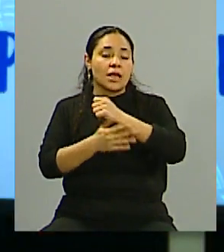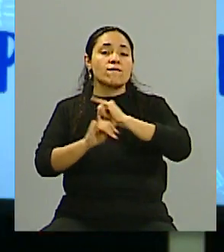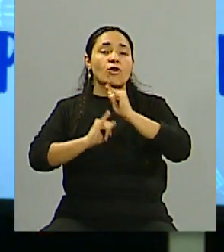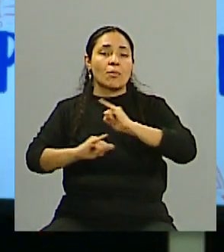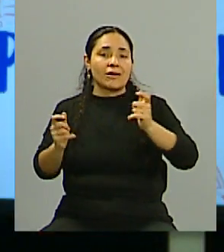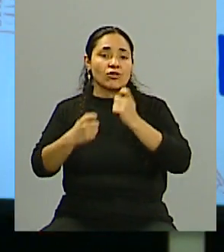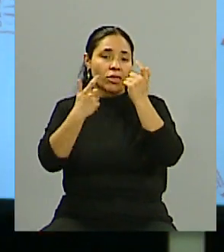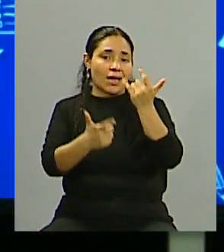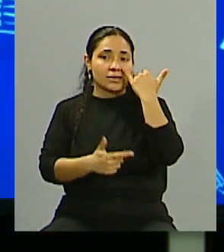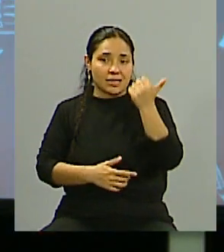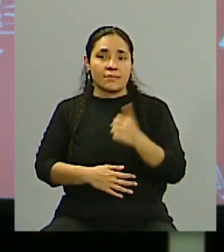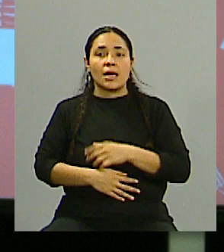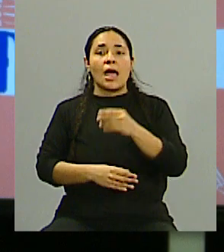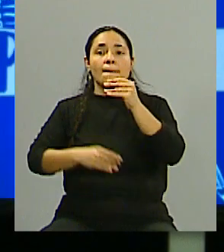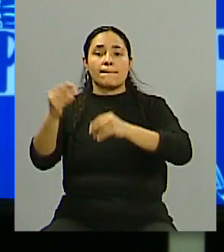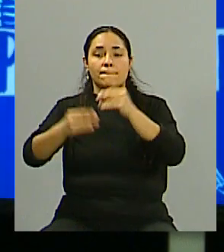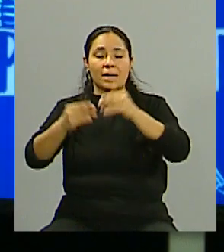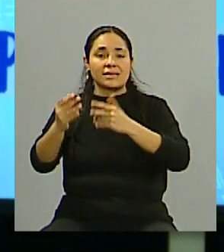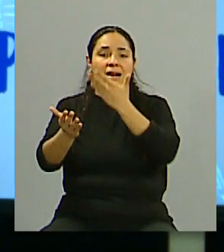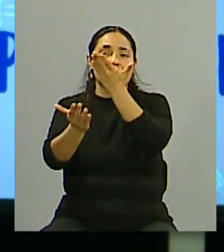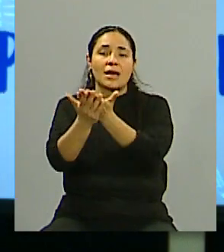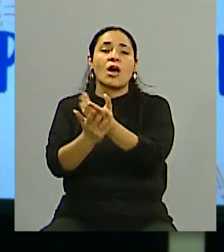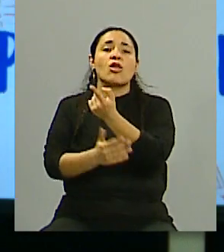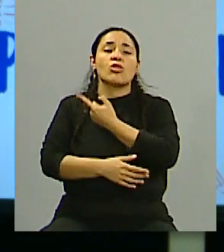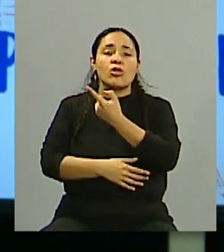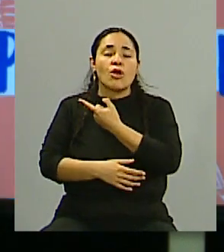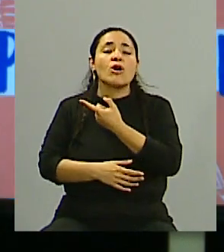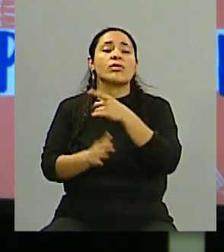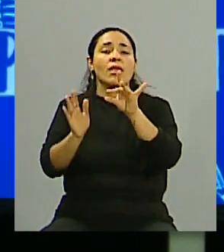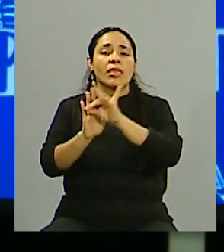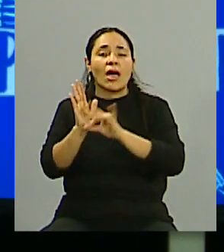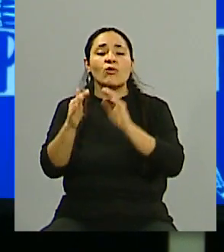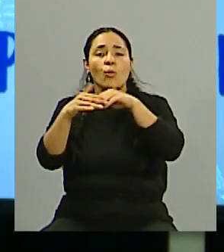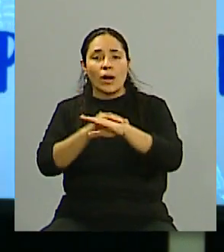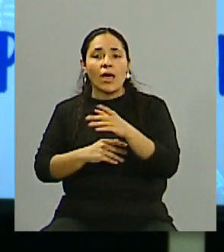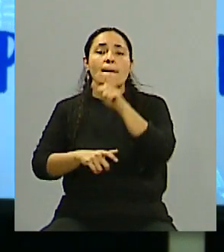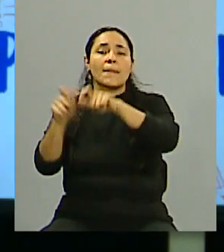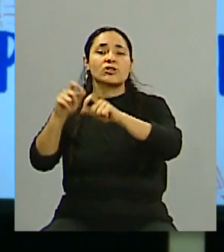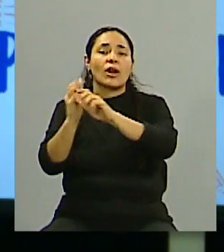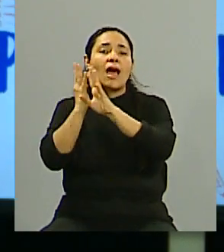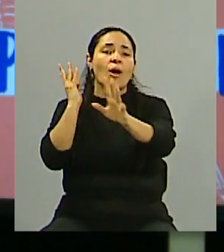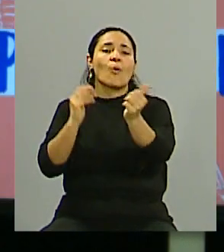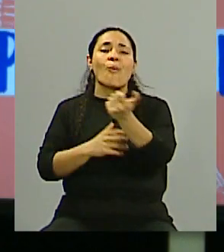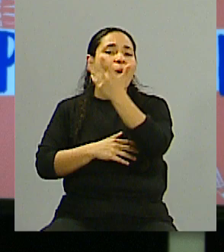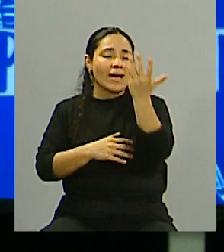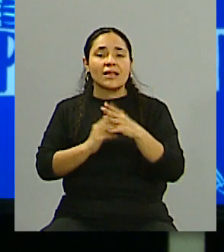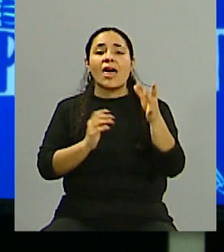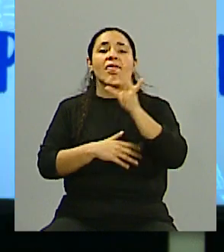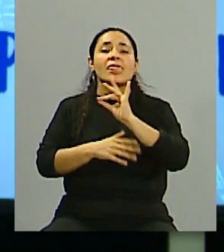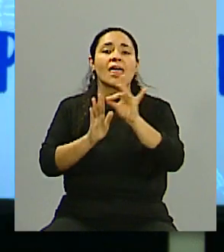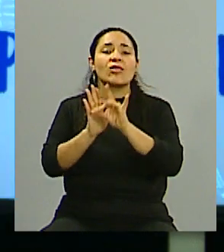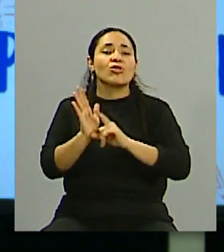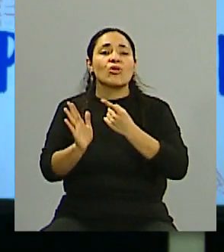la empresa, saber qué diga, dónde alojaron los datos, cuántos ciudadanos y ciudadanos argentinos escanearon, dónde están esos datos